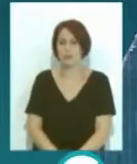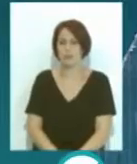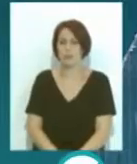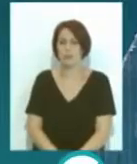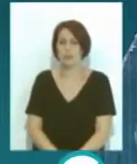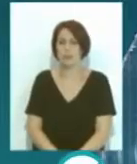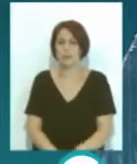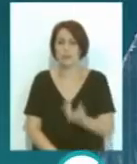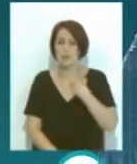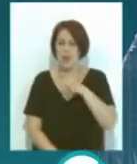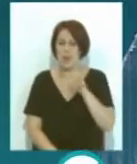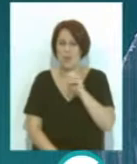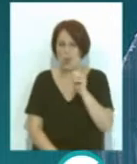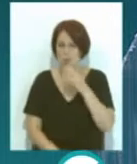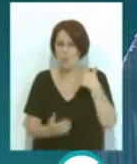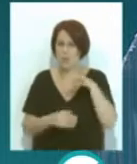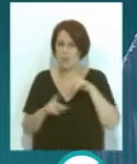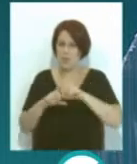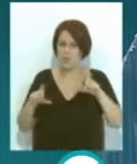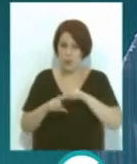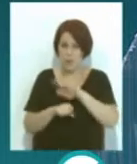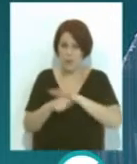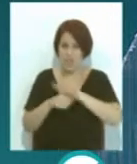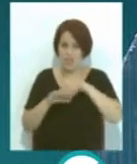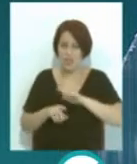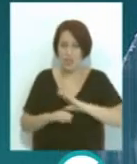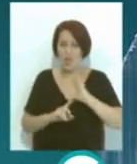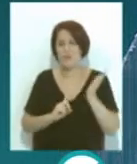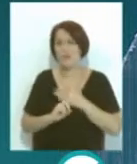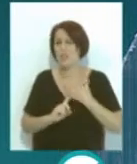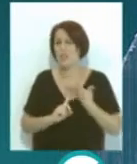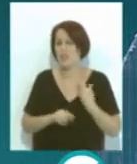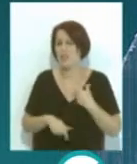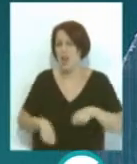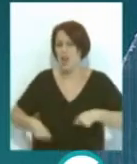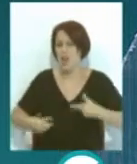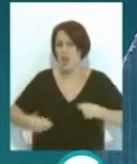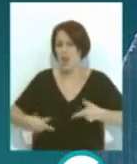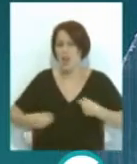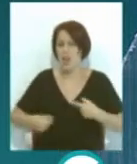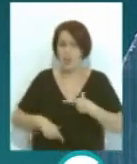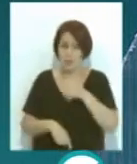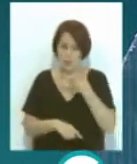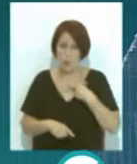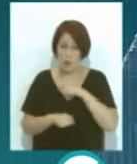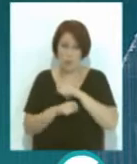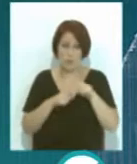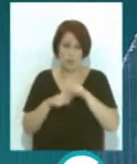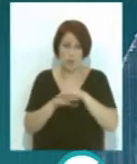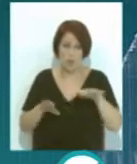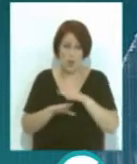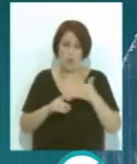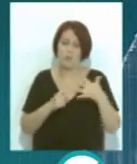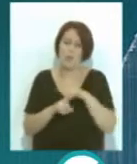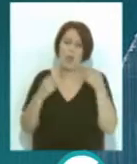Más del 40% de las empresas de la provincia han sufrido pérdidas a lo largo de la duración del estado de alarma durante